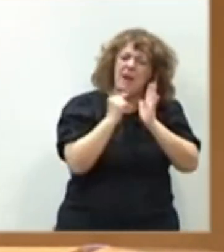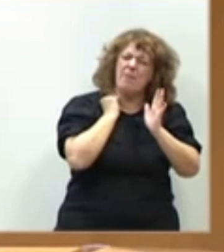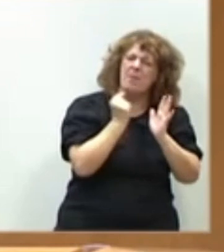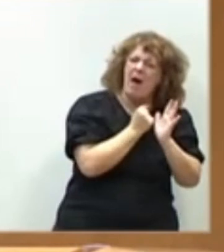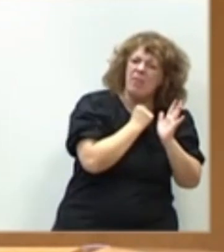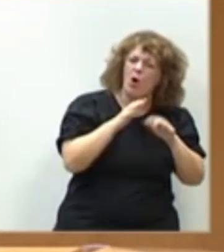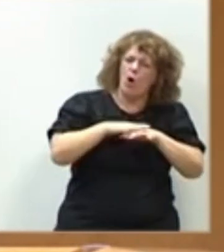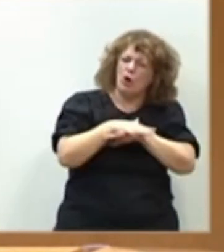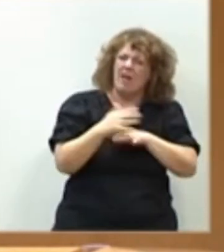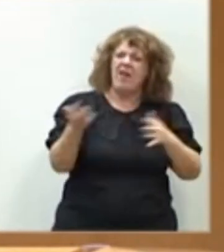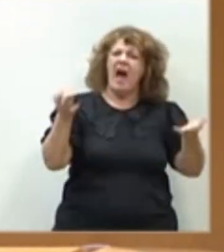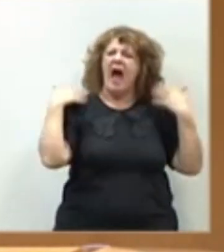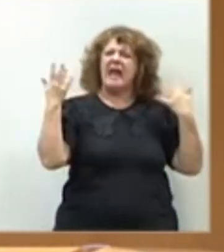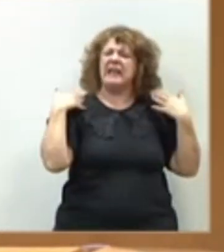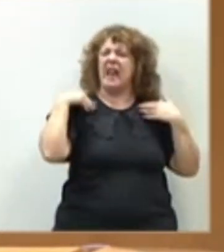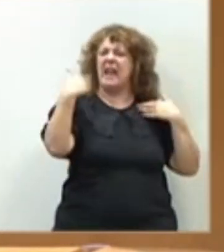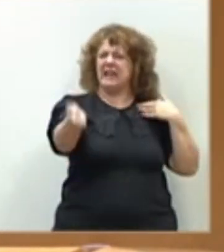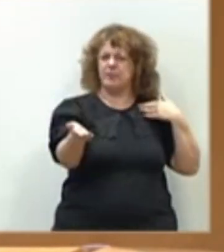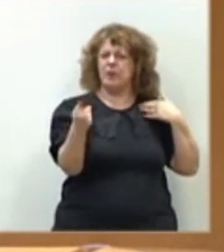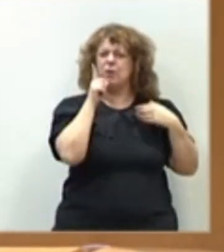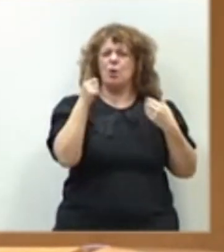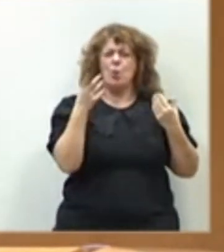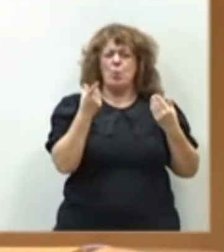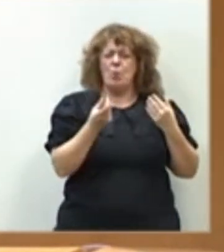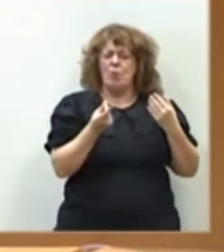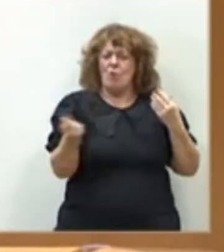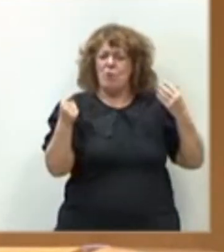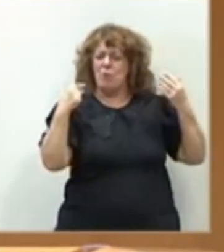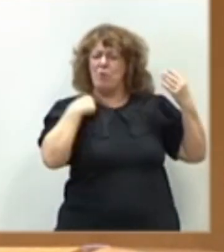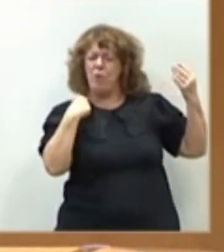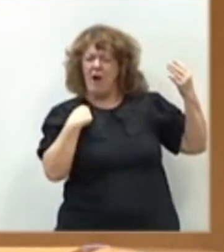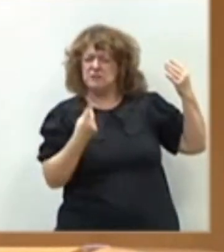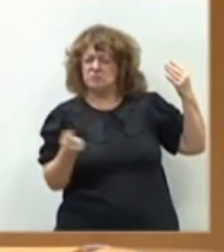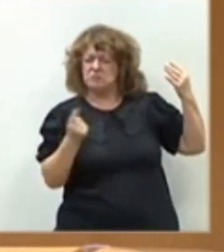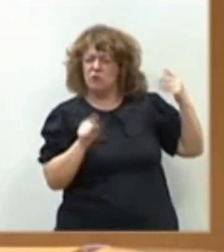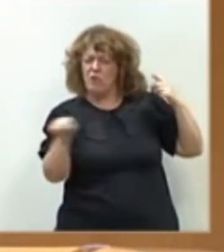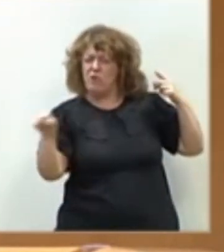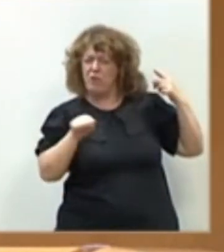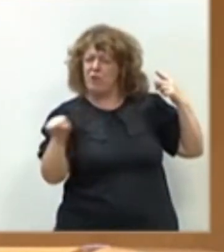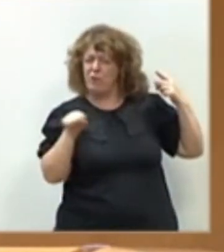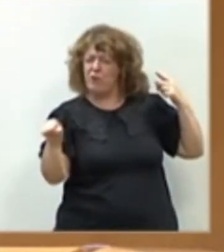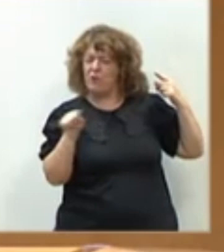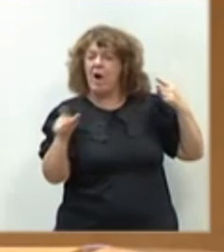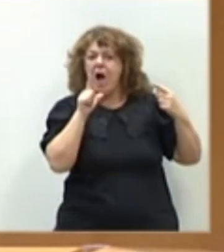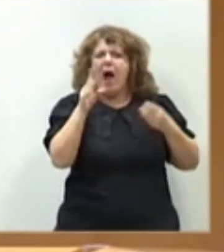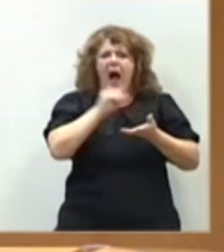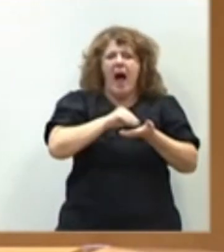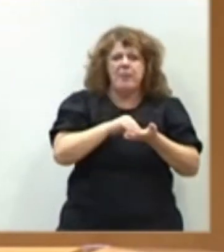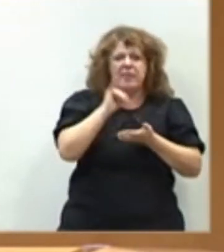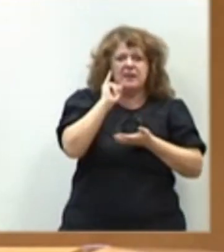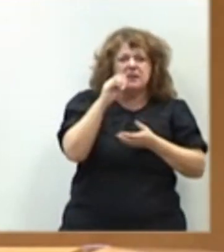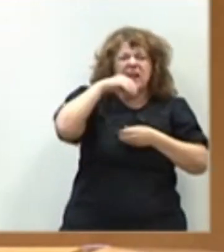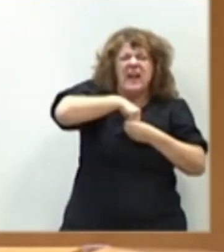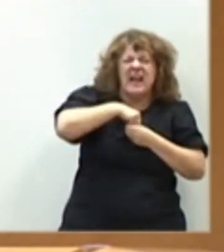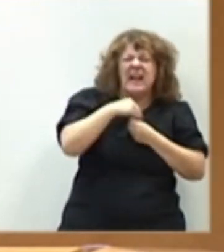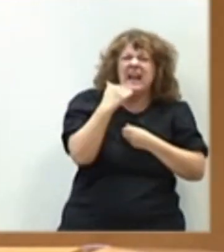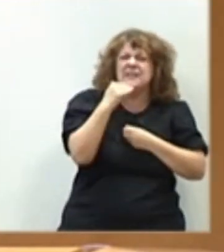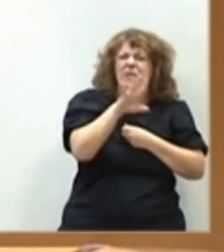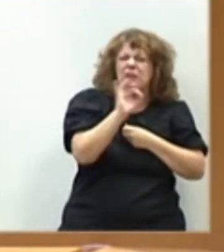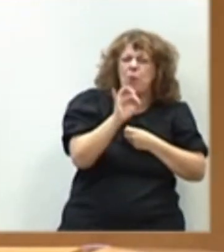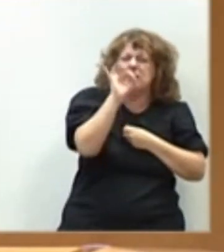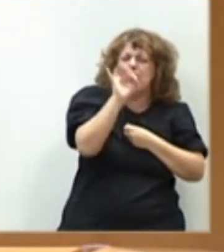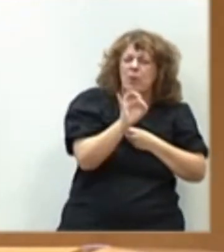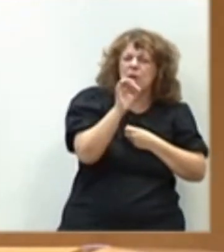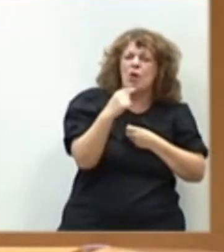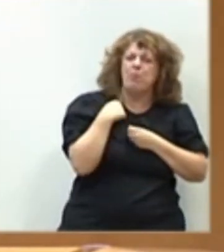redes al aire libre y con múltiples fugas, se establecen en algunas ocasiones hasta en el 50% de la